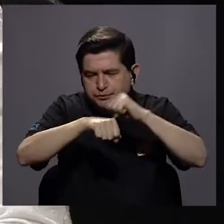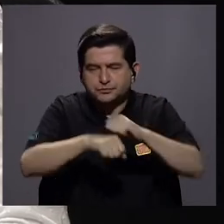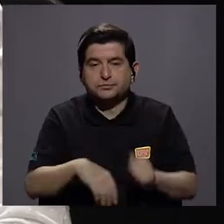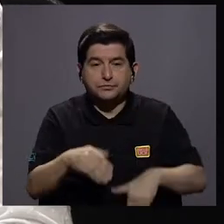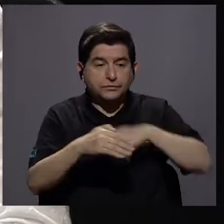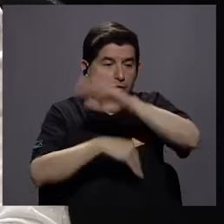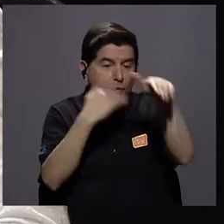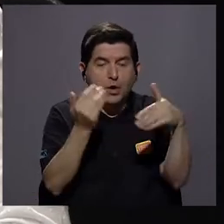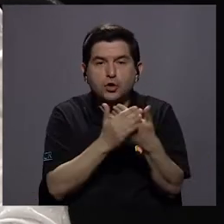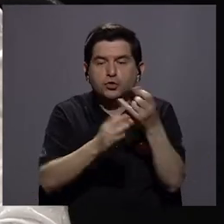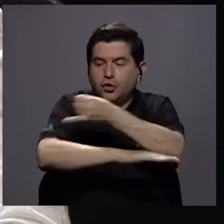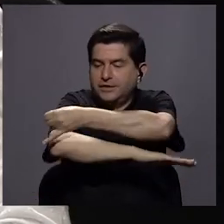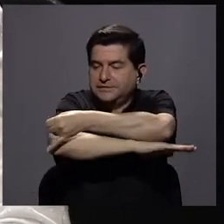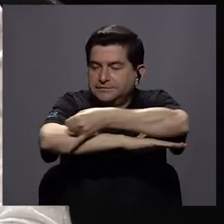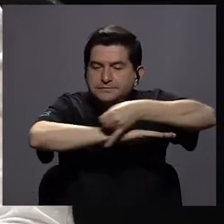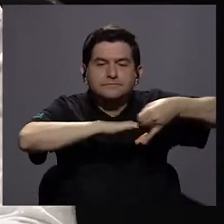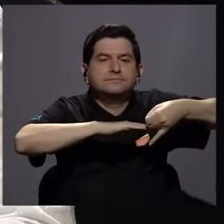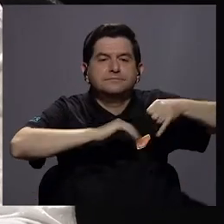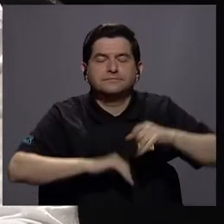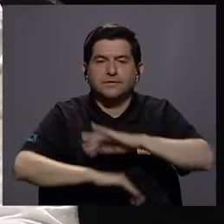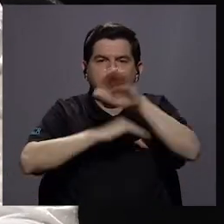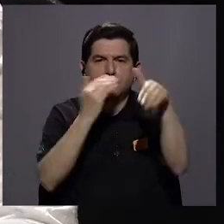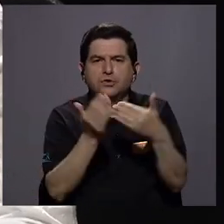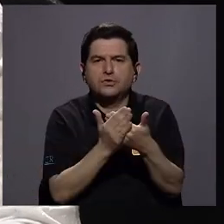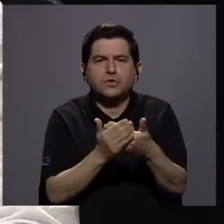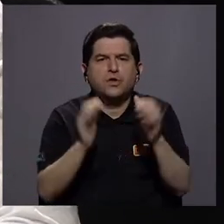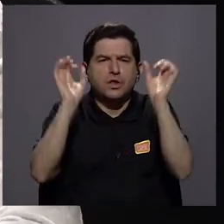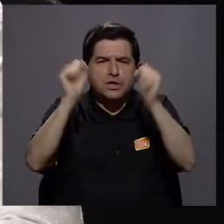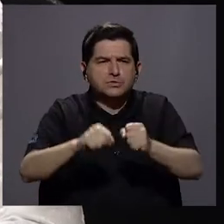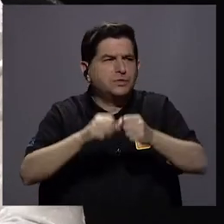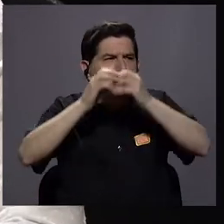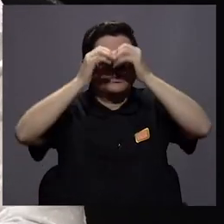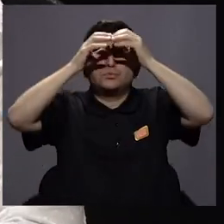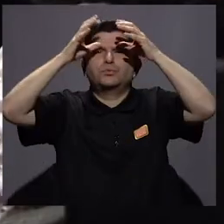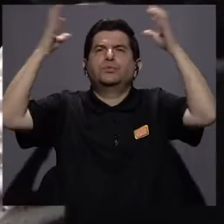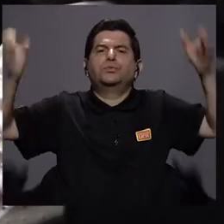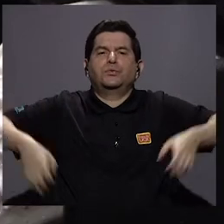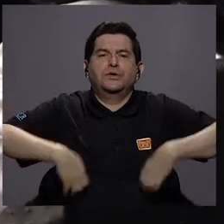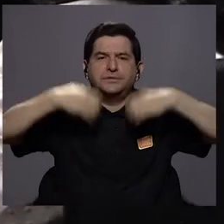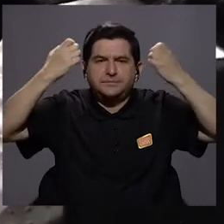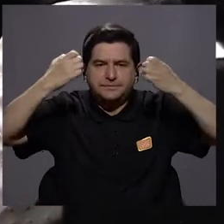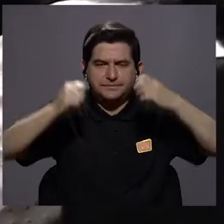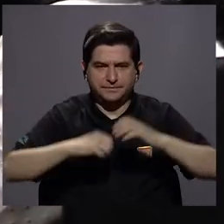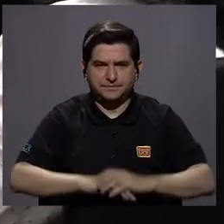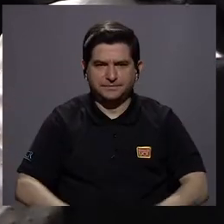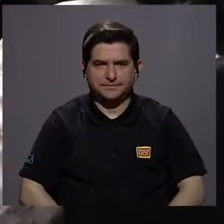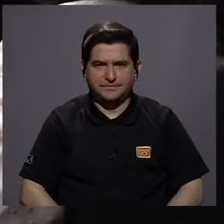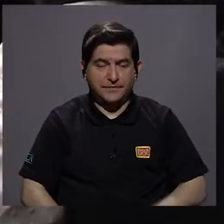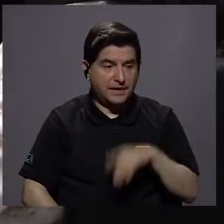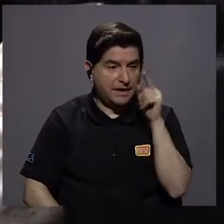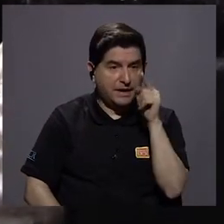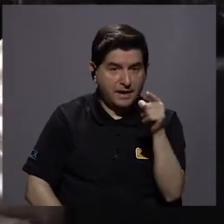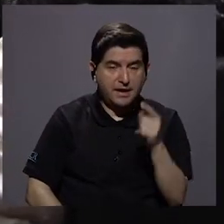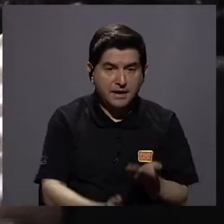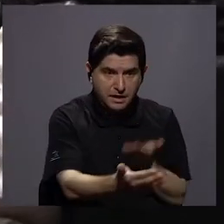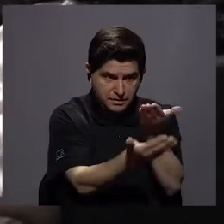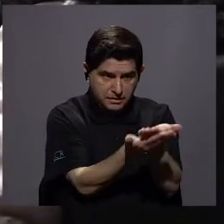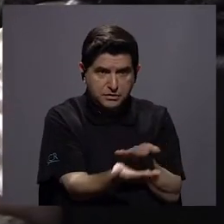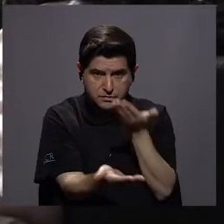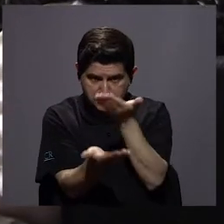todas las ingenierías, todas las que nos podemos imaginar que existen y que son ofertadas